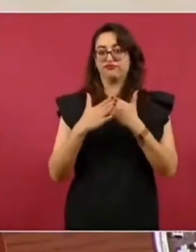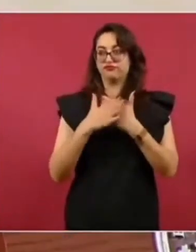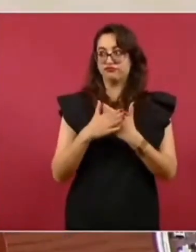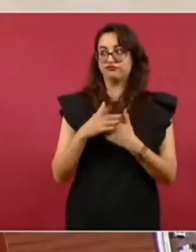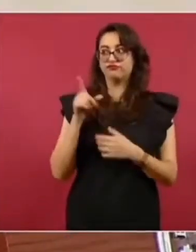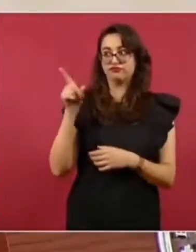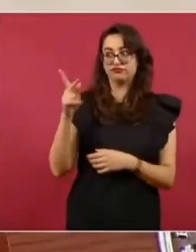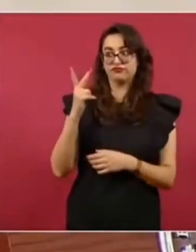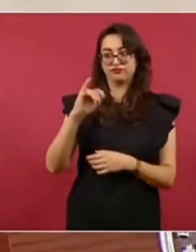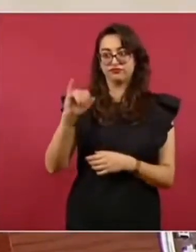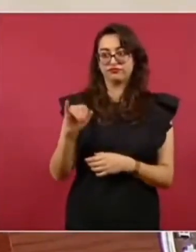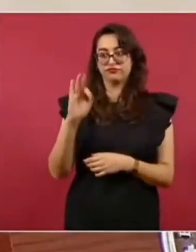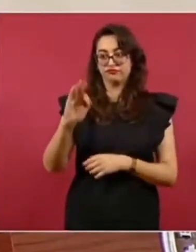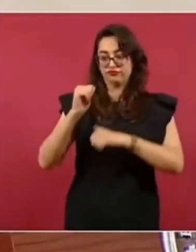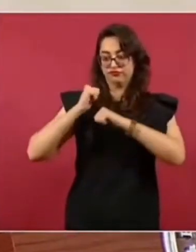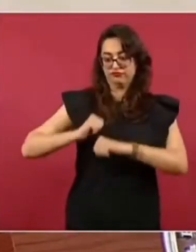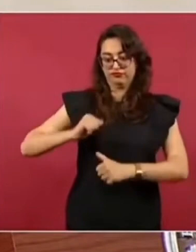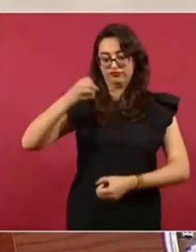Judicial.